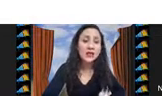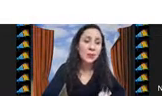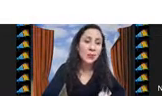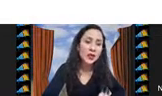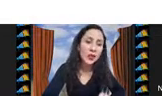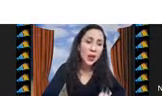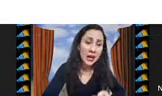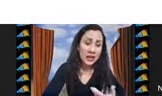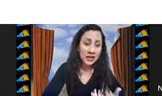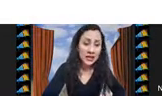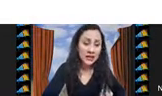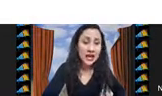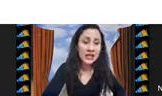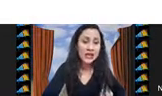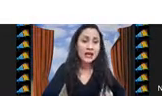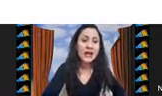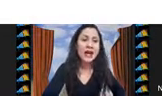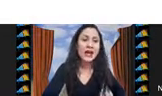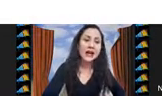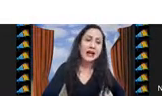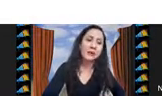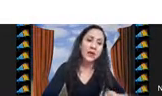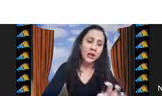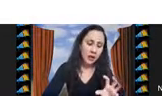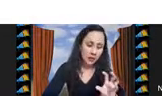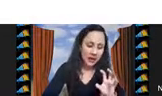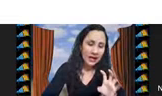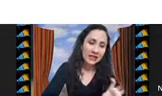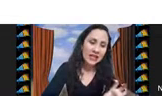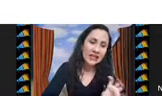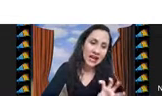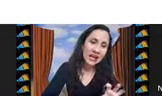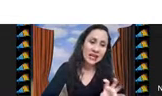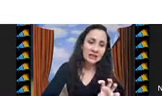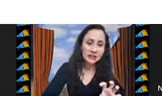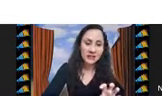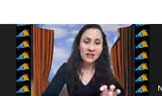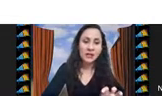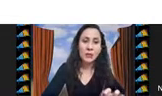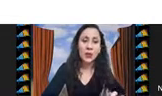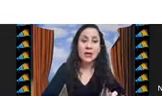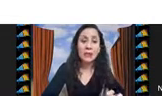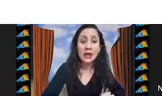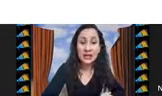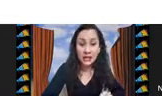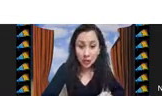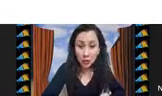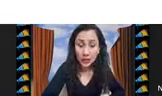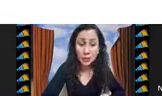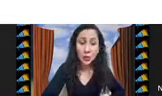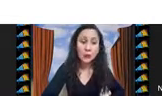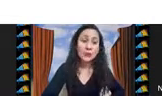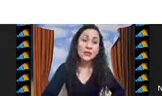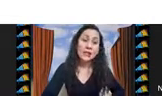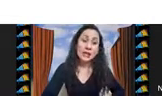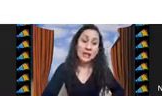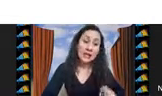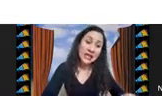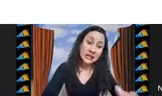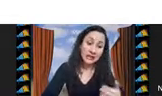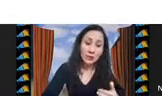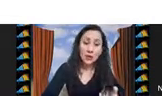análisis de desempeño la idea sería caracterizar las instancias del problema y el algoritmo